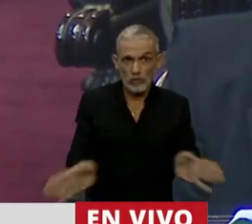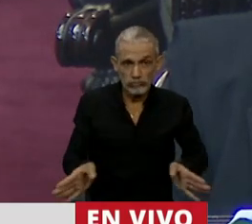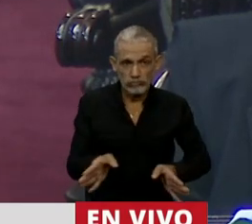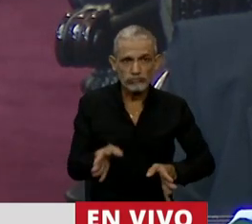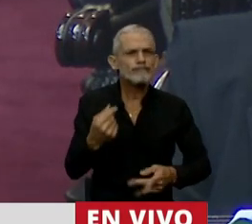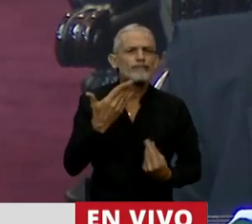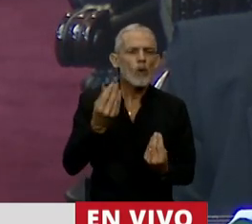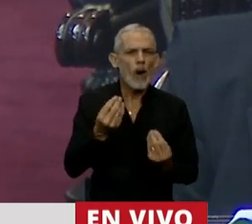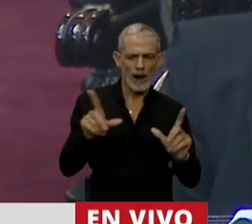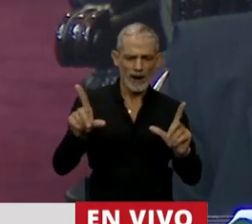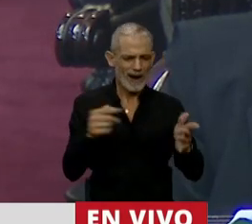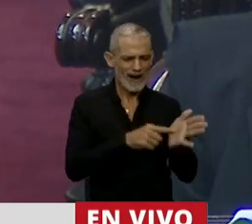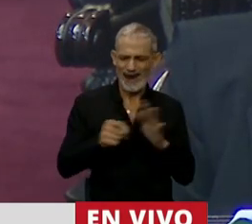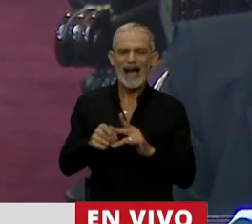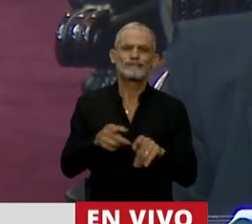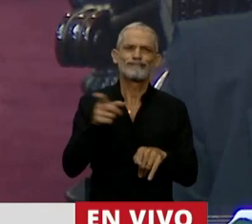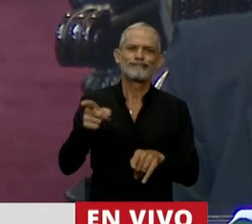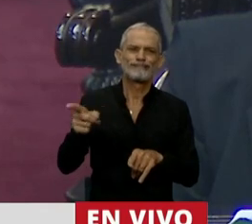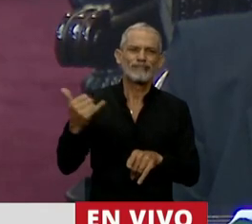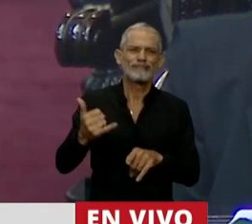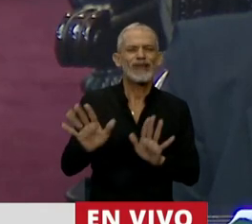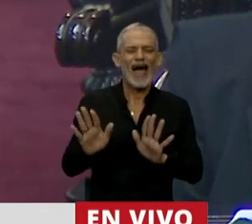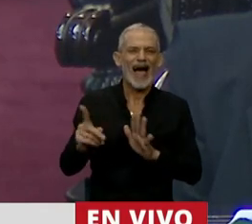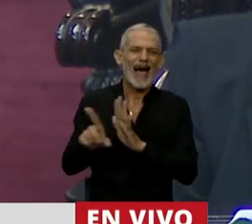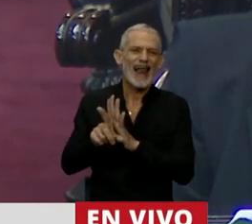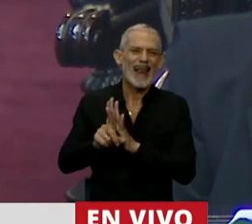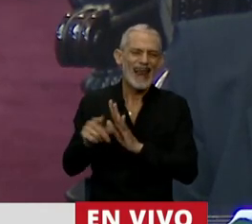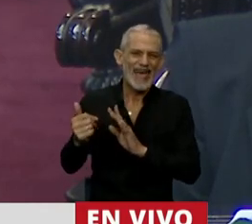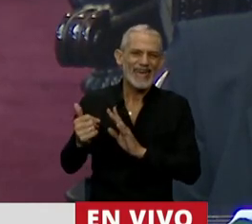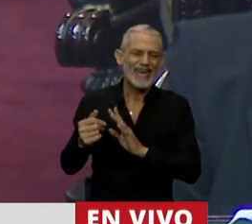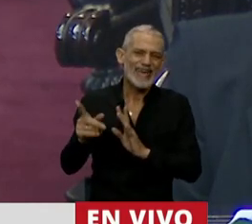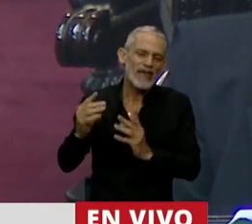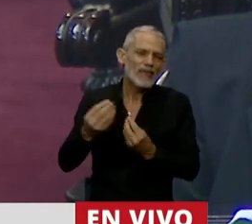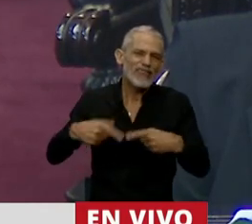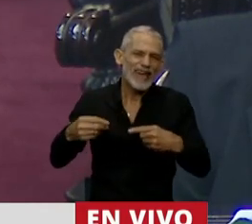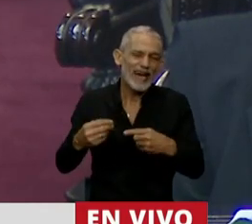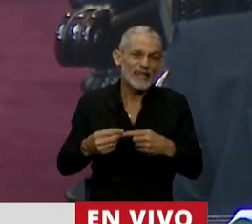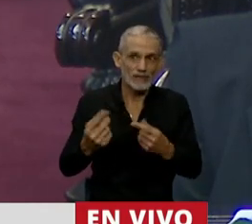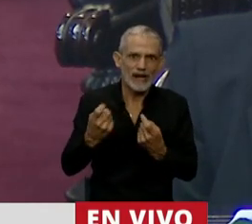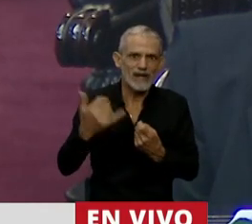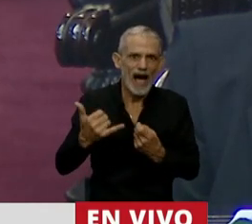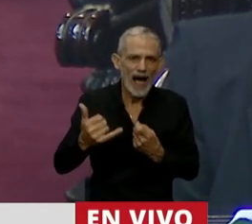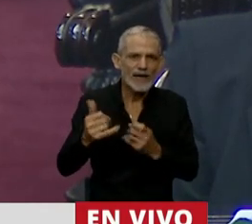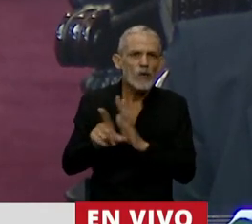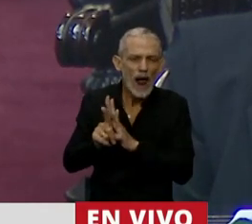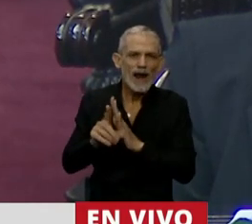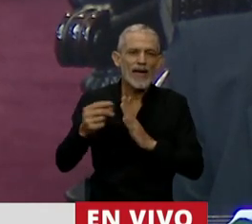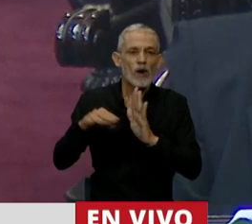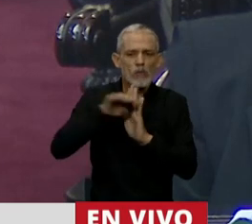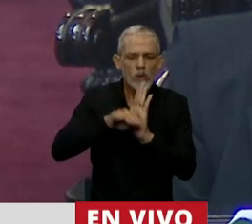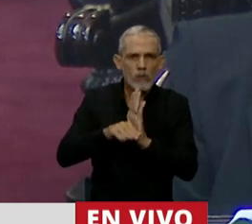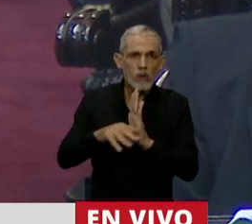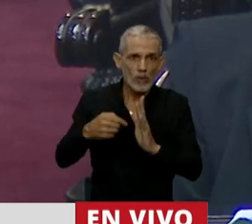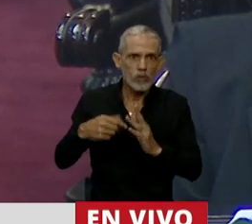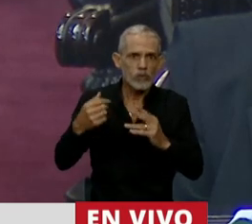estamos hablando claramente de una práctica, de la necesidad de contar con una ley y una normativa